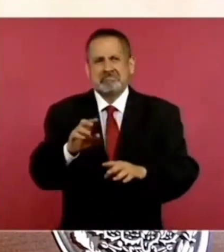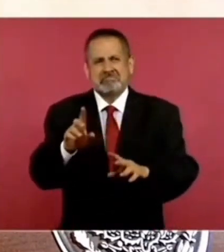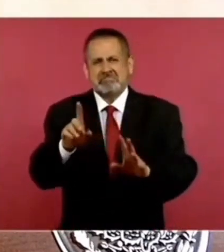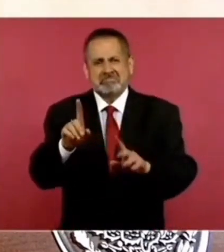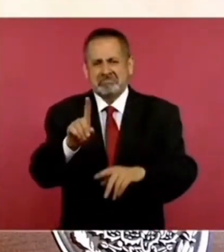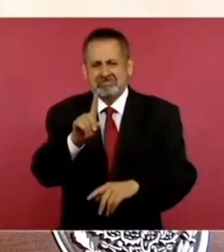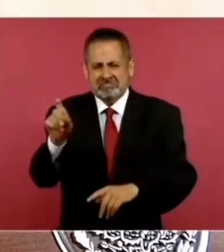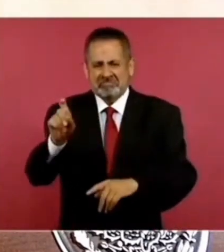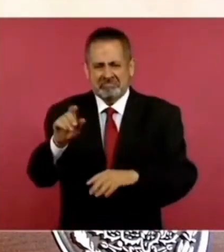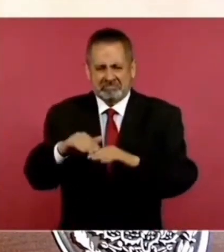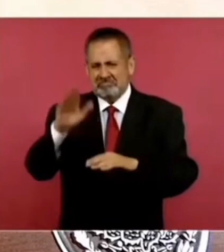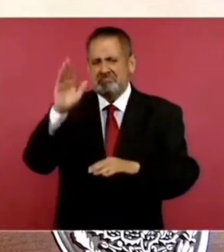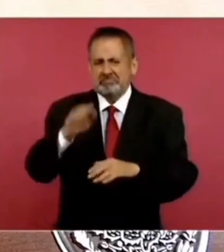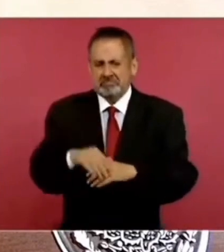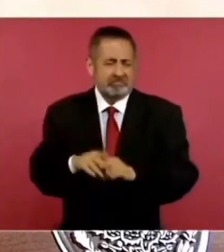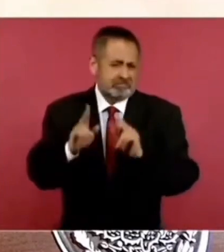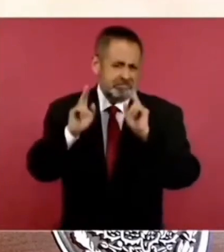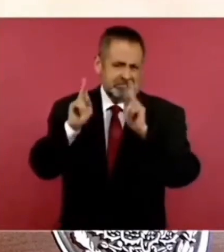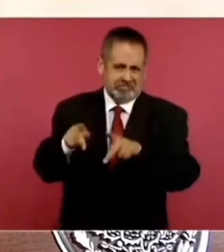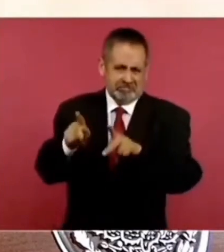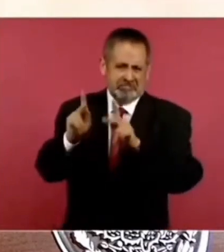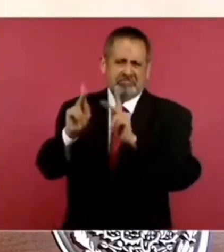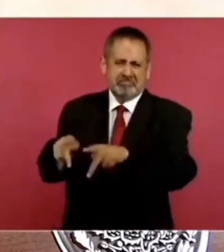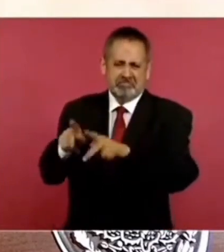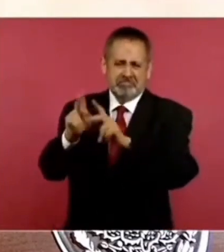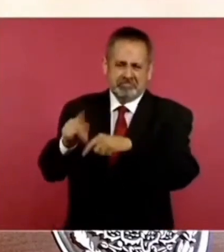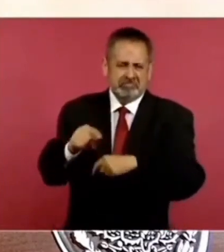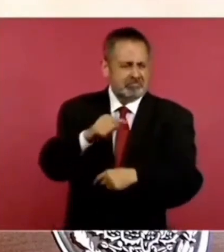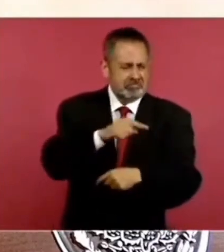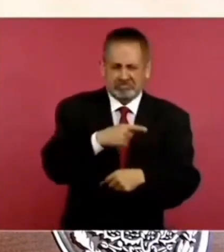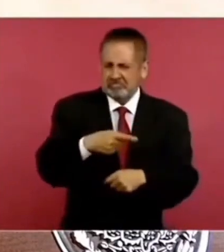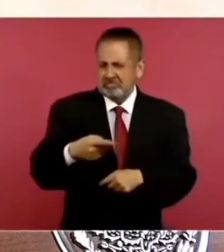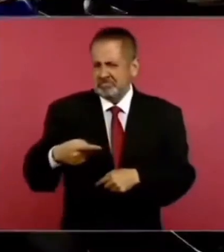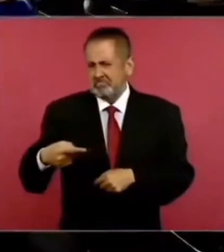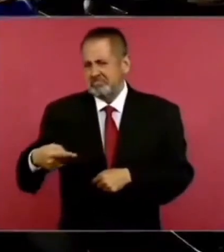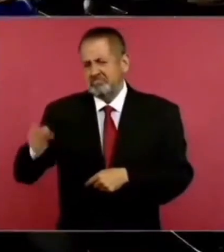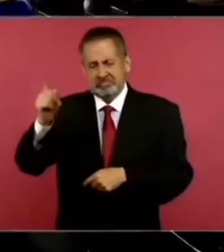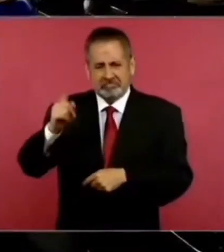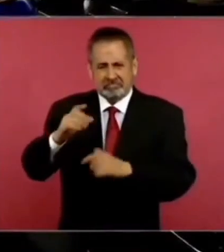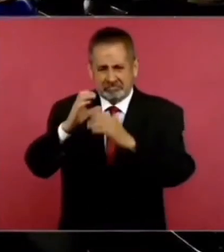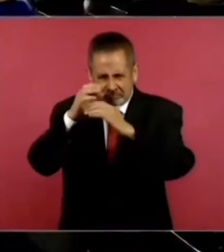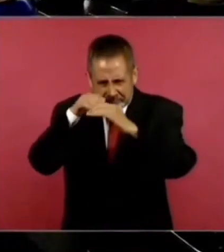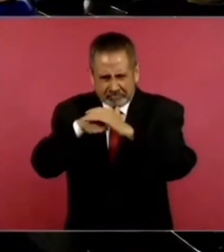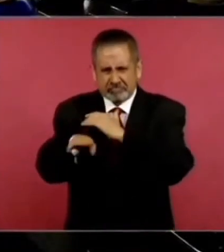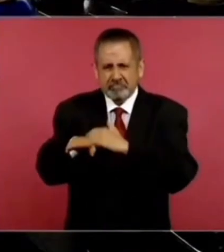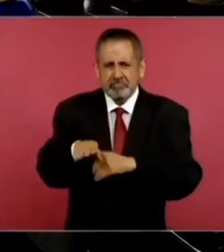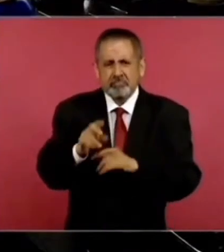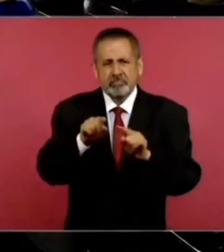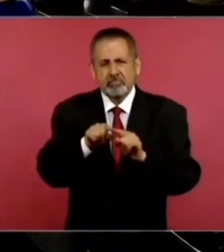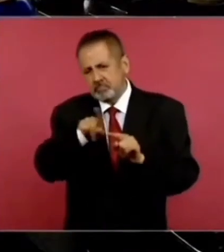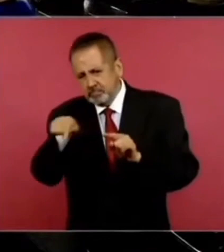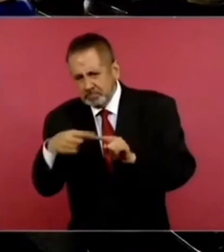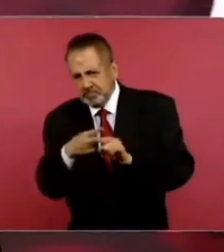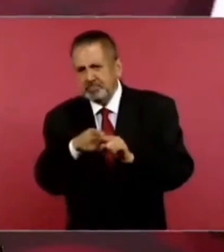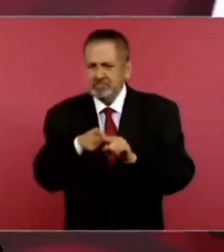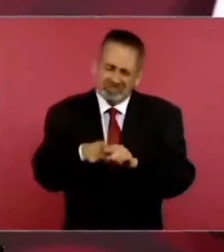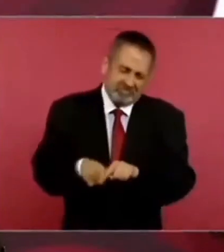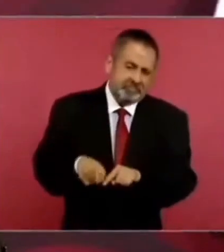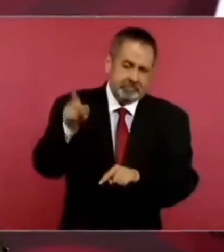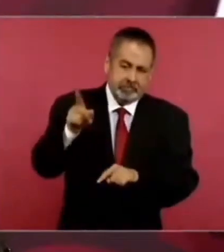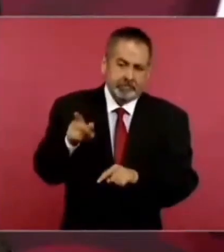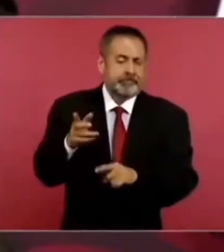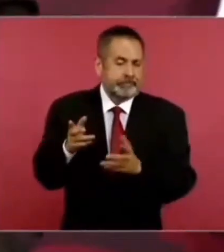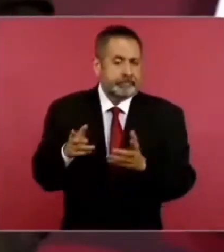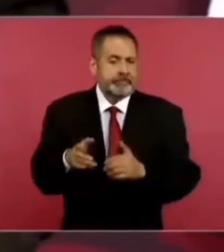puentes y viaductos. Esa la